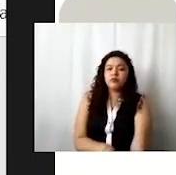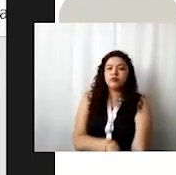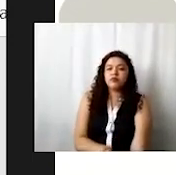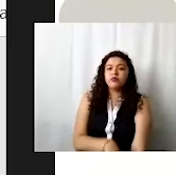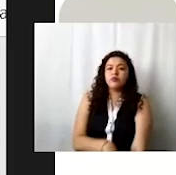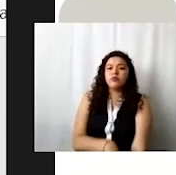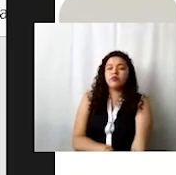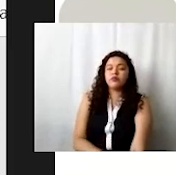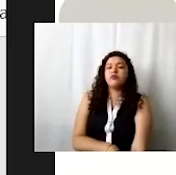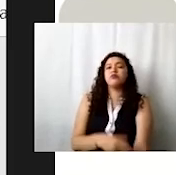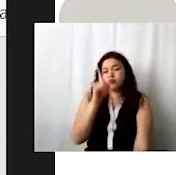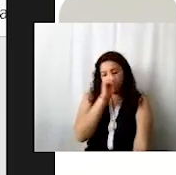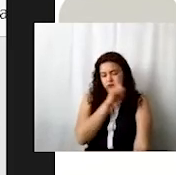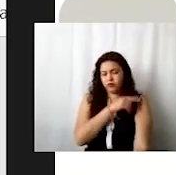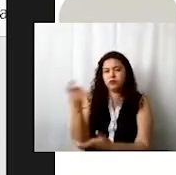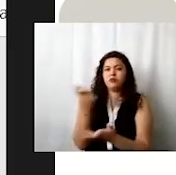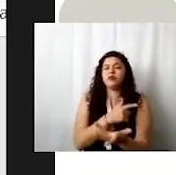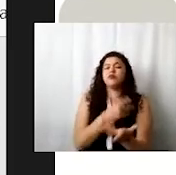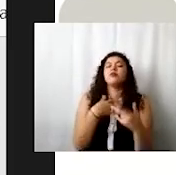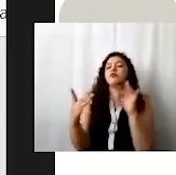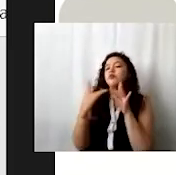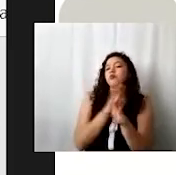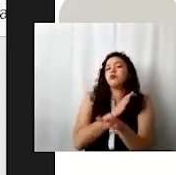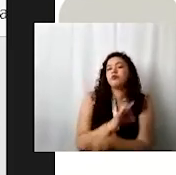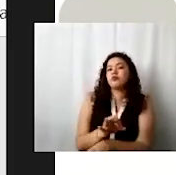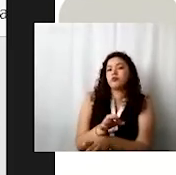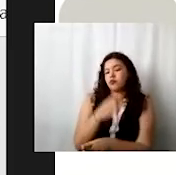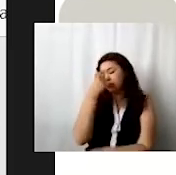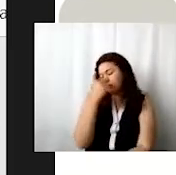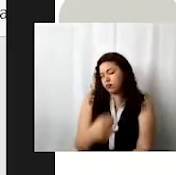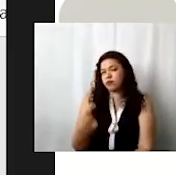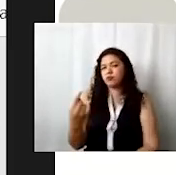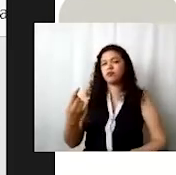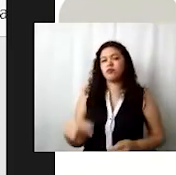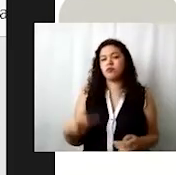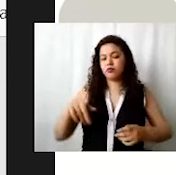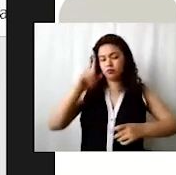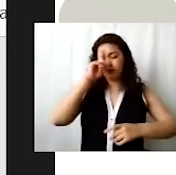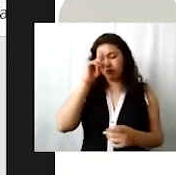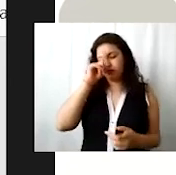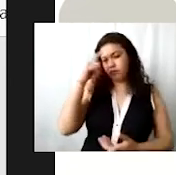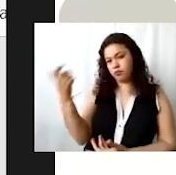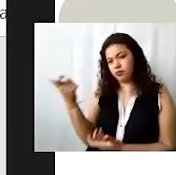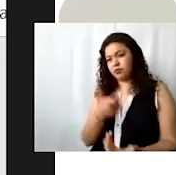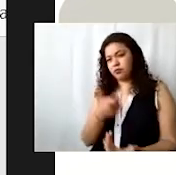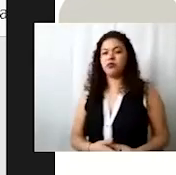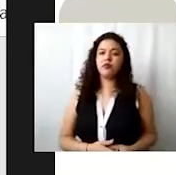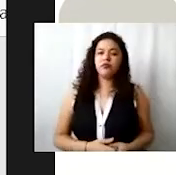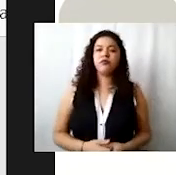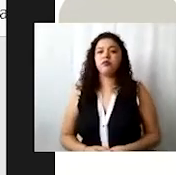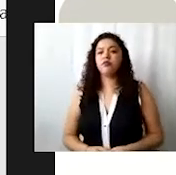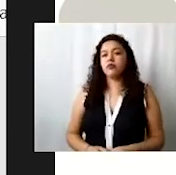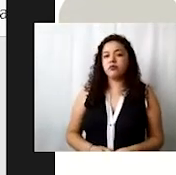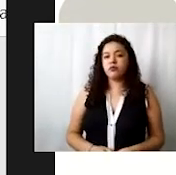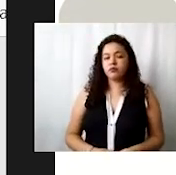pueden ustedes ponerle un contacto con él para que les asesore en cuanto al presupuesto y vienen también la parte